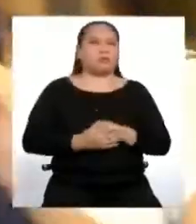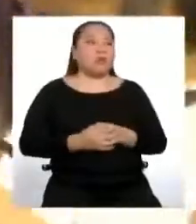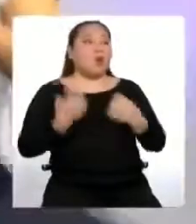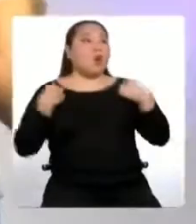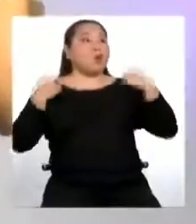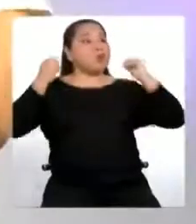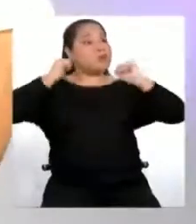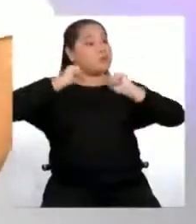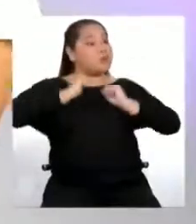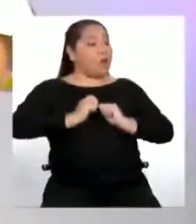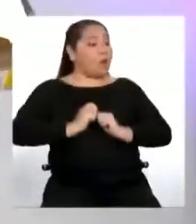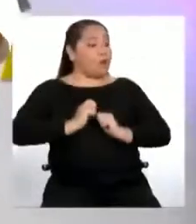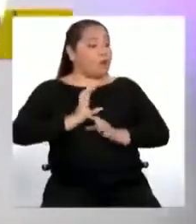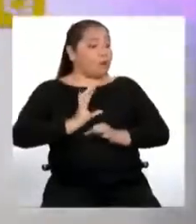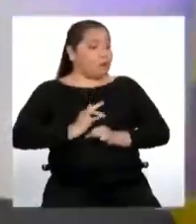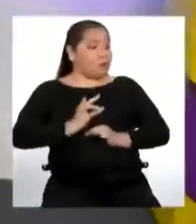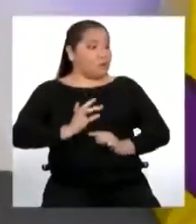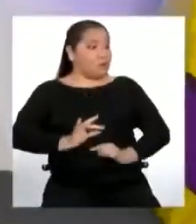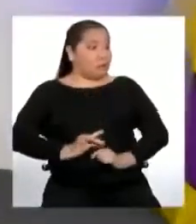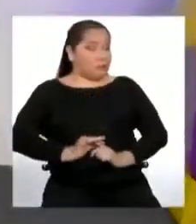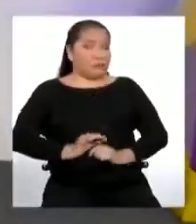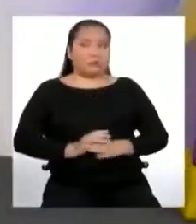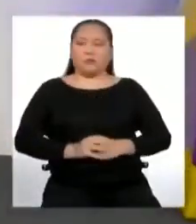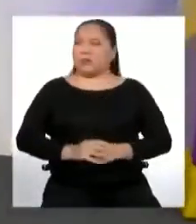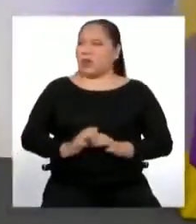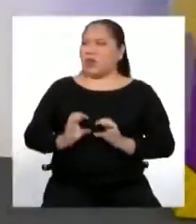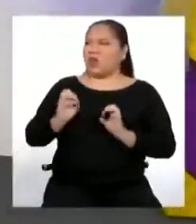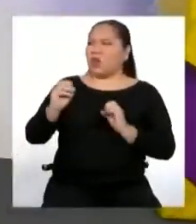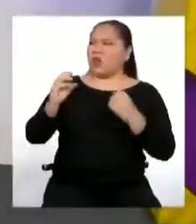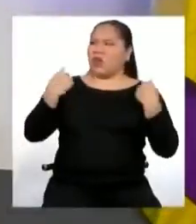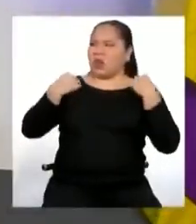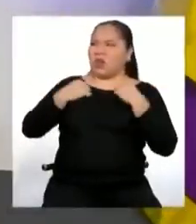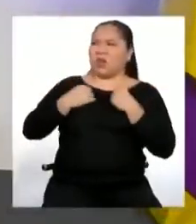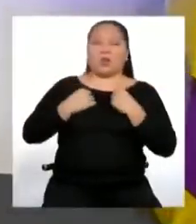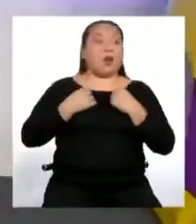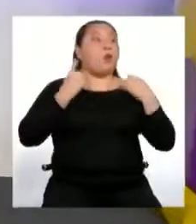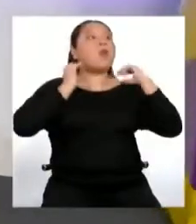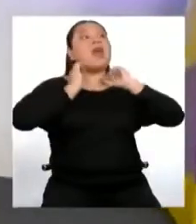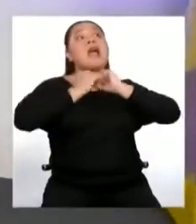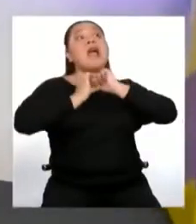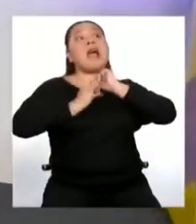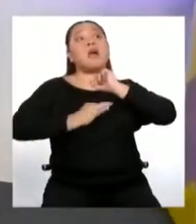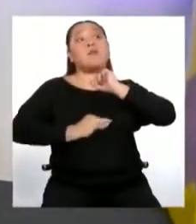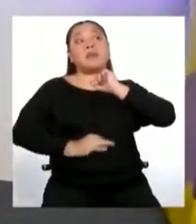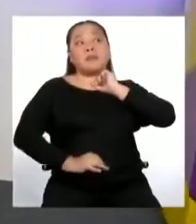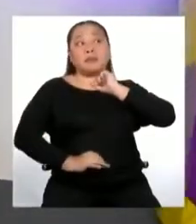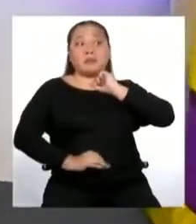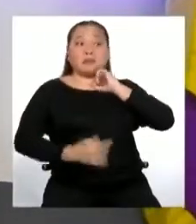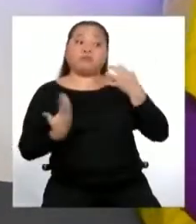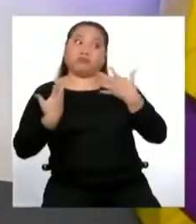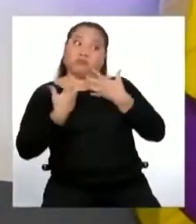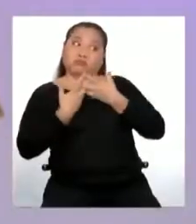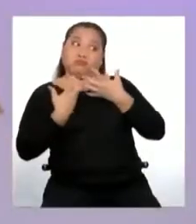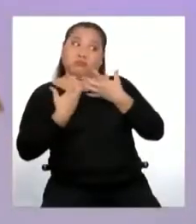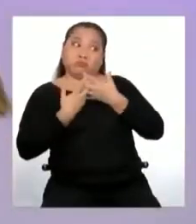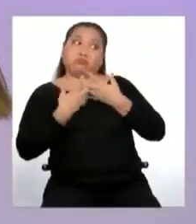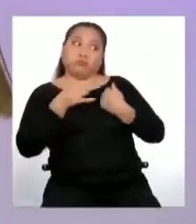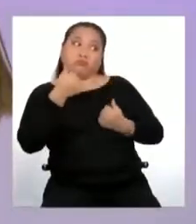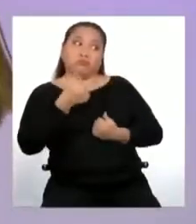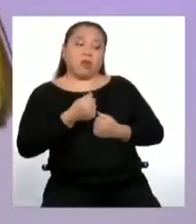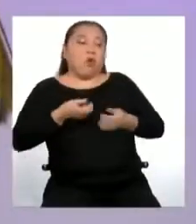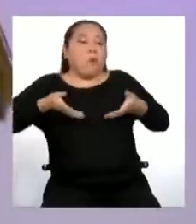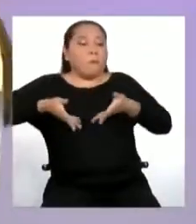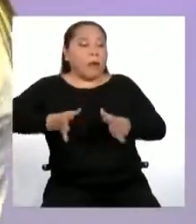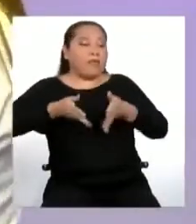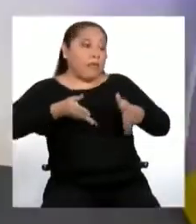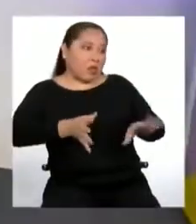Un saco. Ok, a ver. Una camisa que combine, obvio. Y un bandalón de